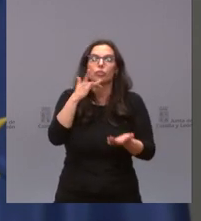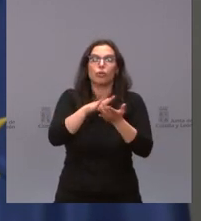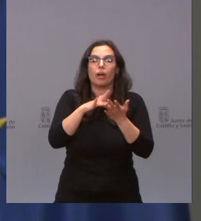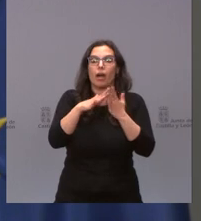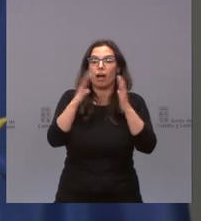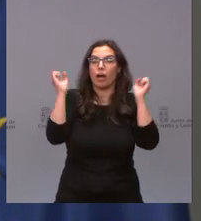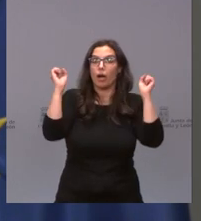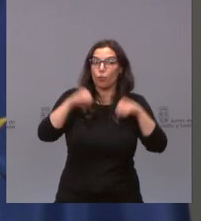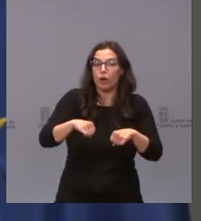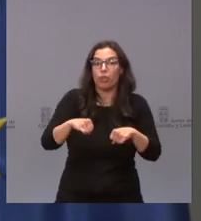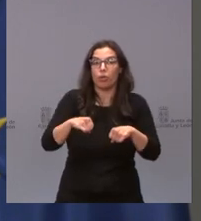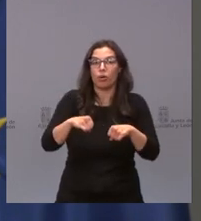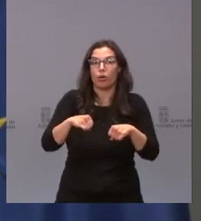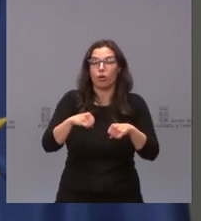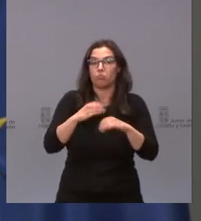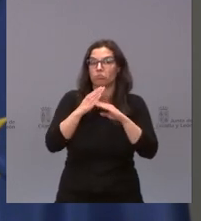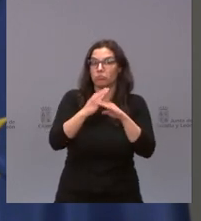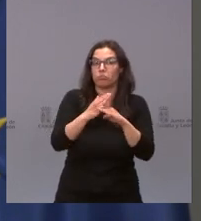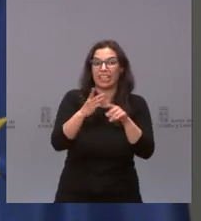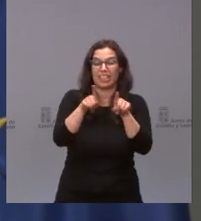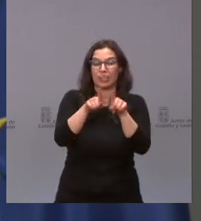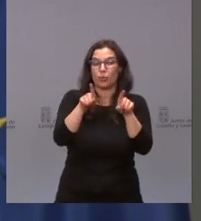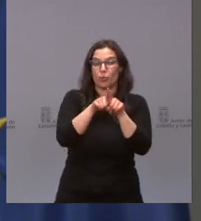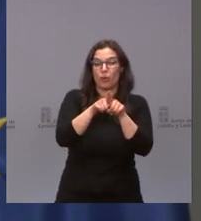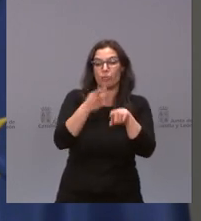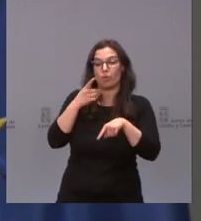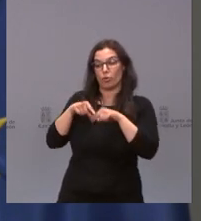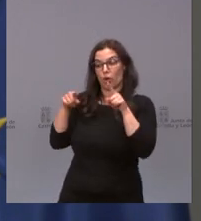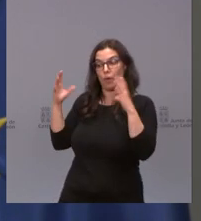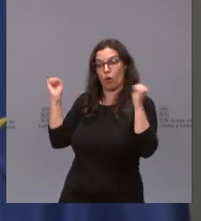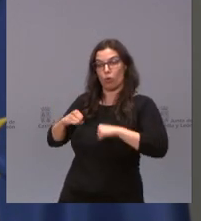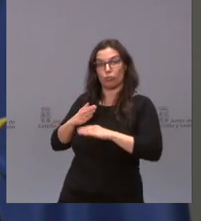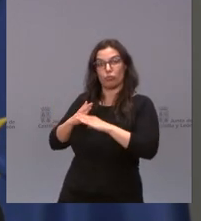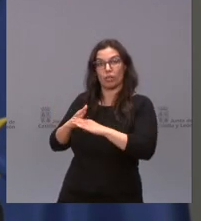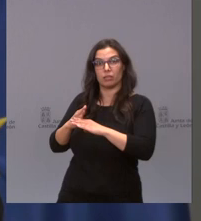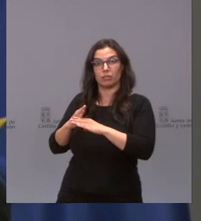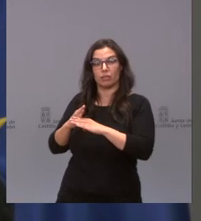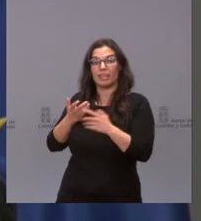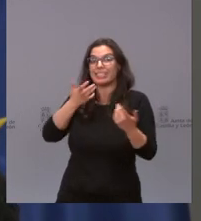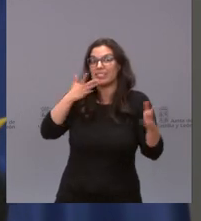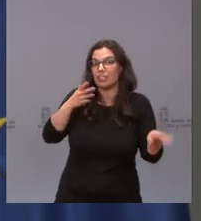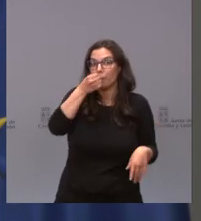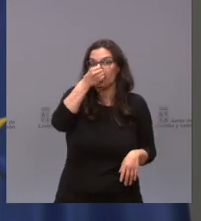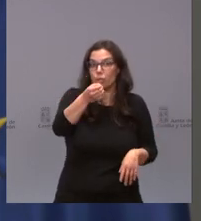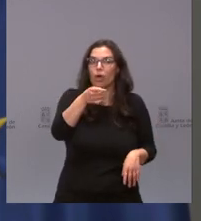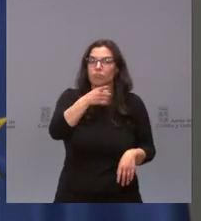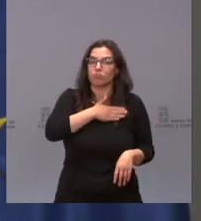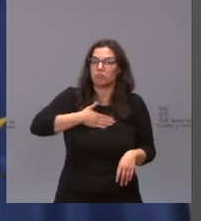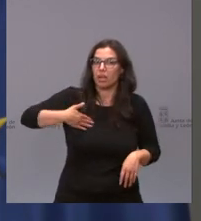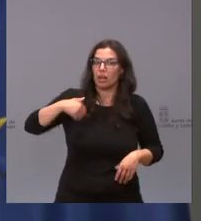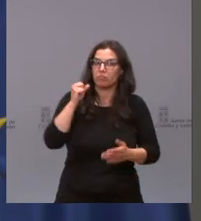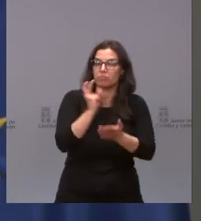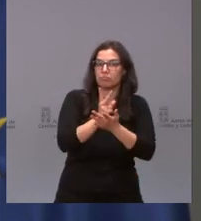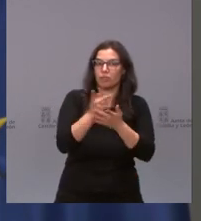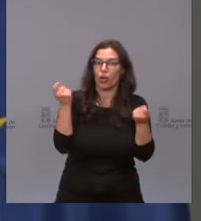que ha habido en el caso de Segovia si el Partido Socialista sigue apostando por